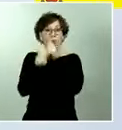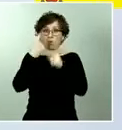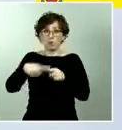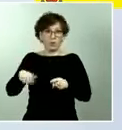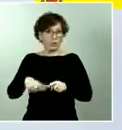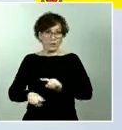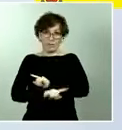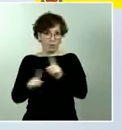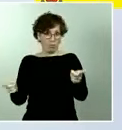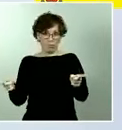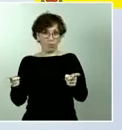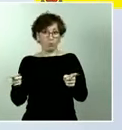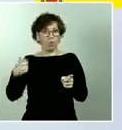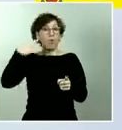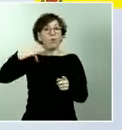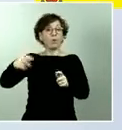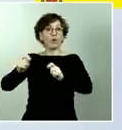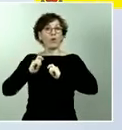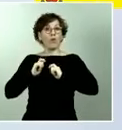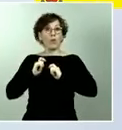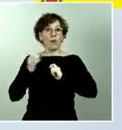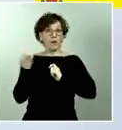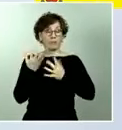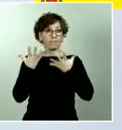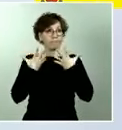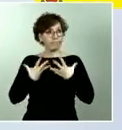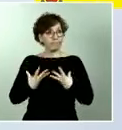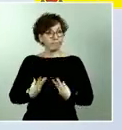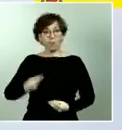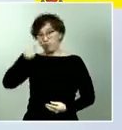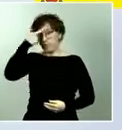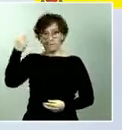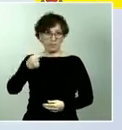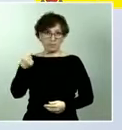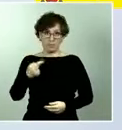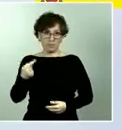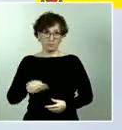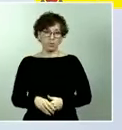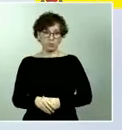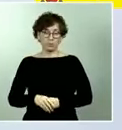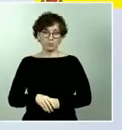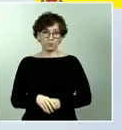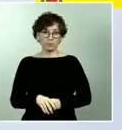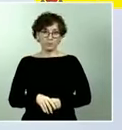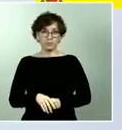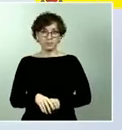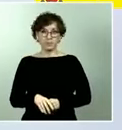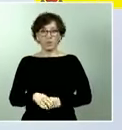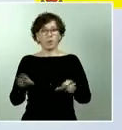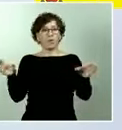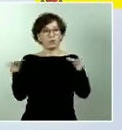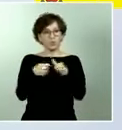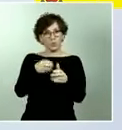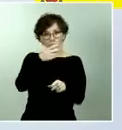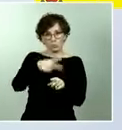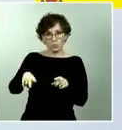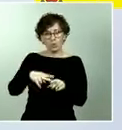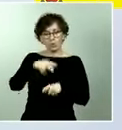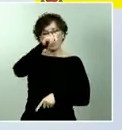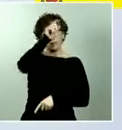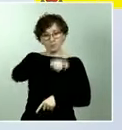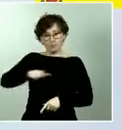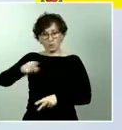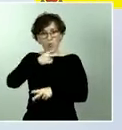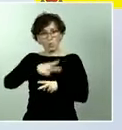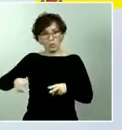para la frustración y el pesimismo. Todos los políticos, todos los partidos y todas las administraciones tenemos